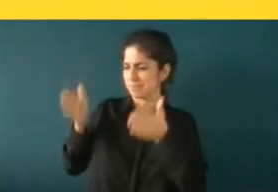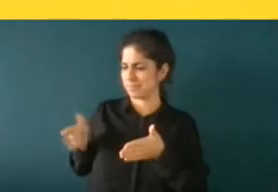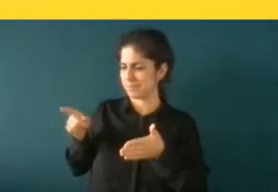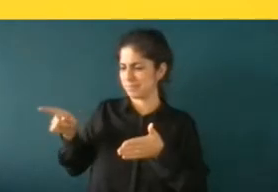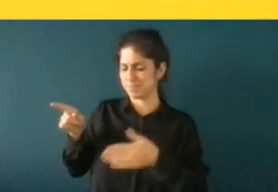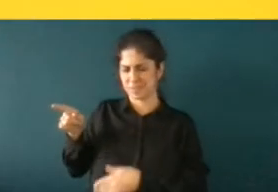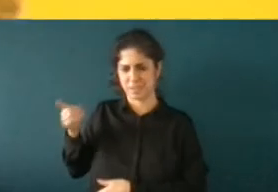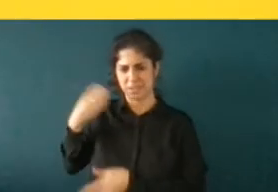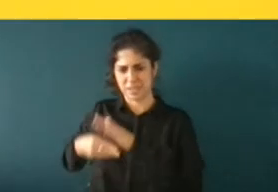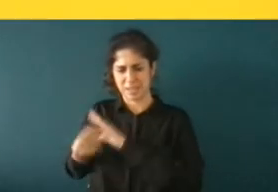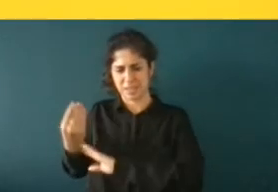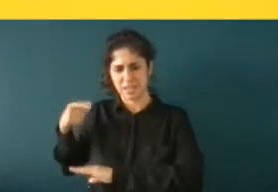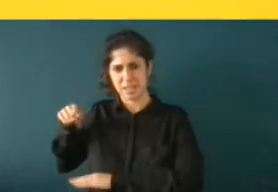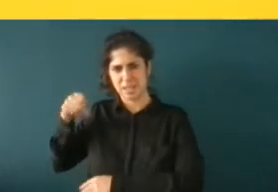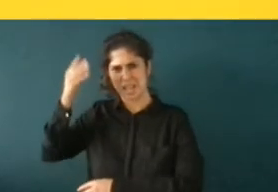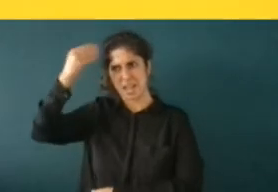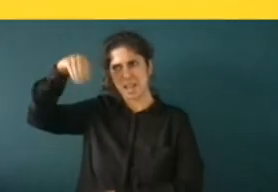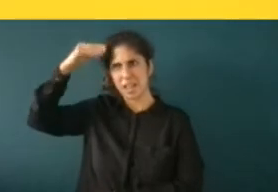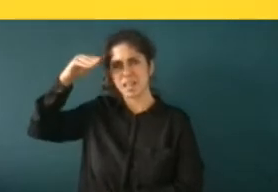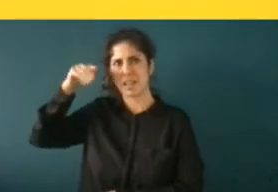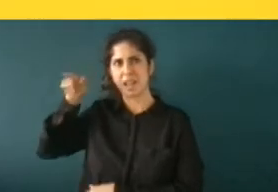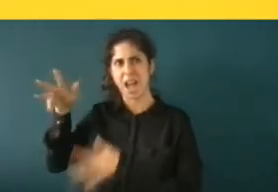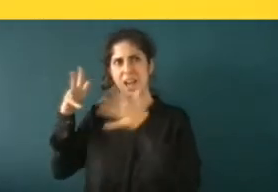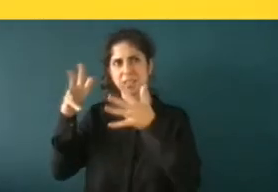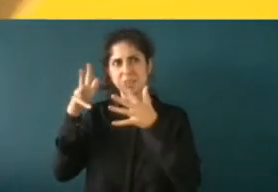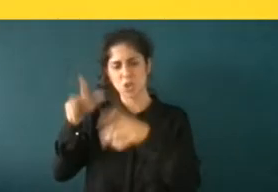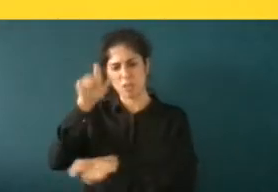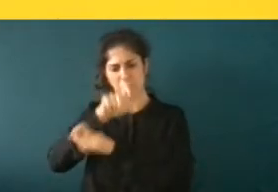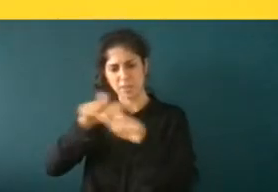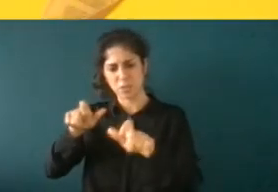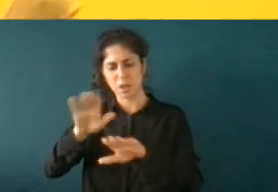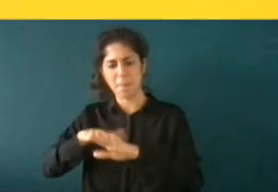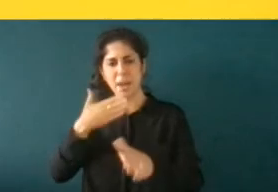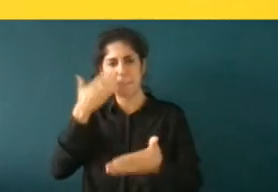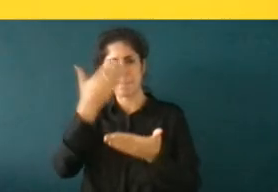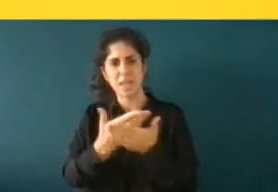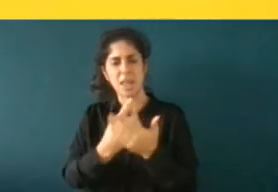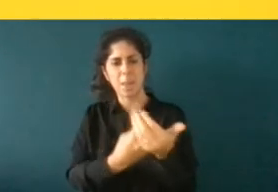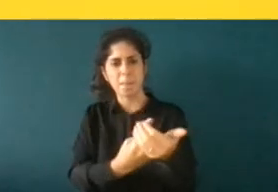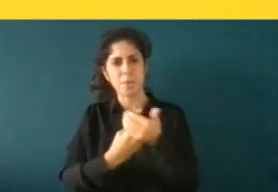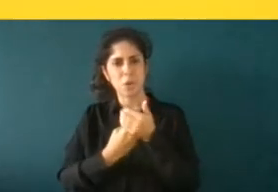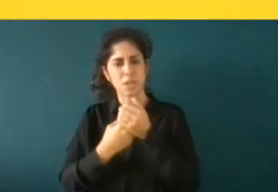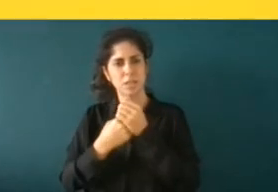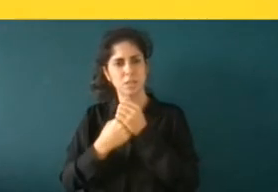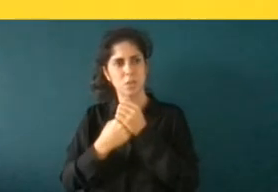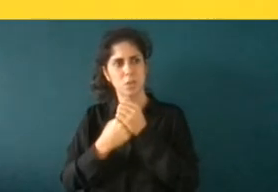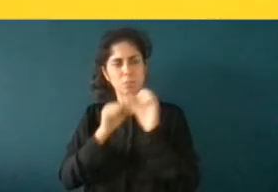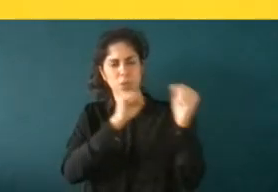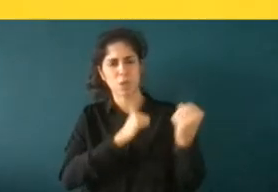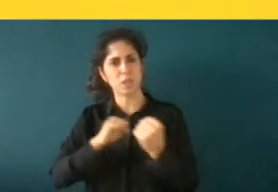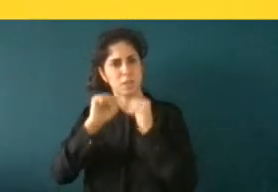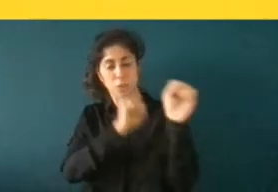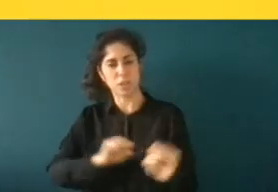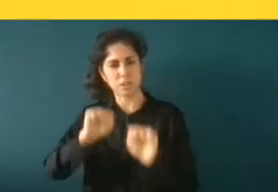asesorando a personas que solicitan protección internacional y sabiendo de procedimientos legales? ahí ya es como que